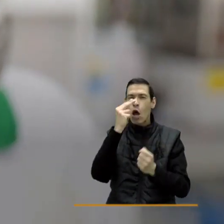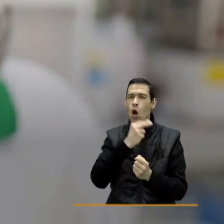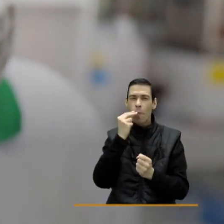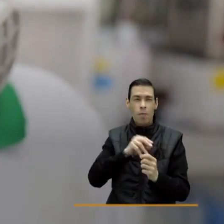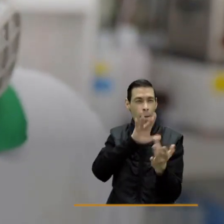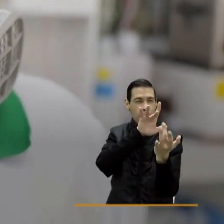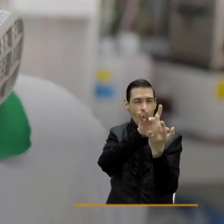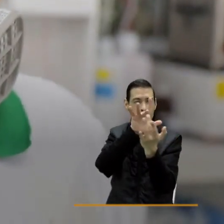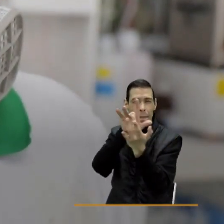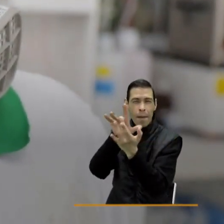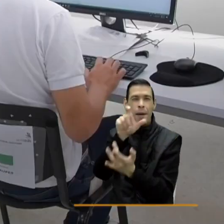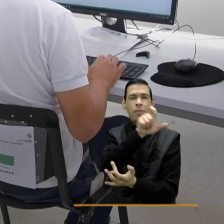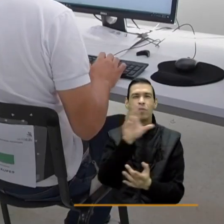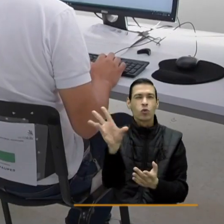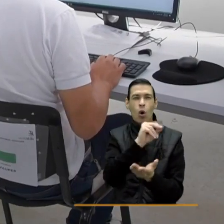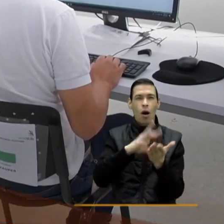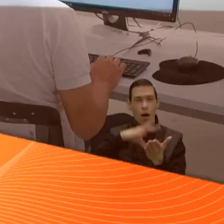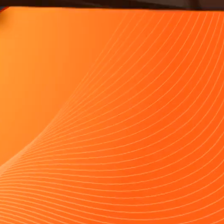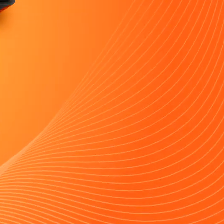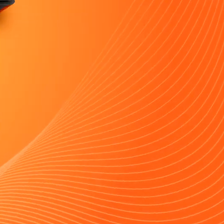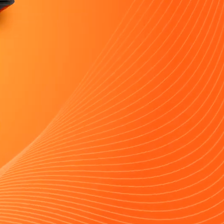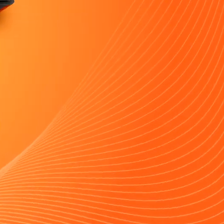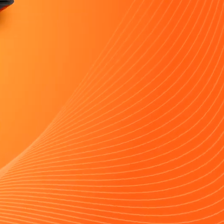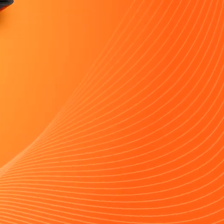pertinencia a todos los que sueñan con estudiar